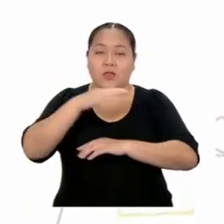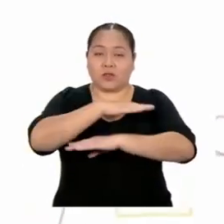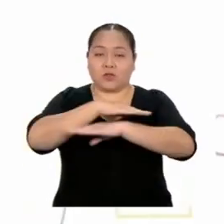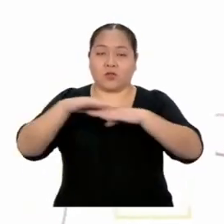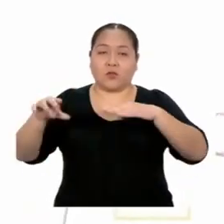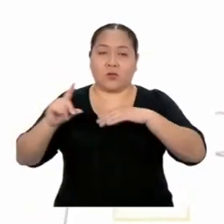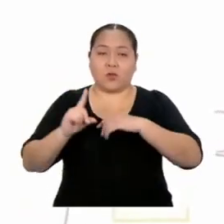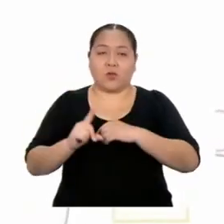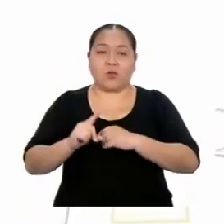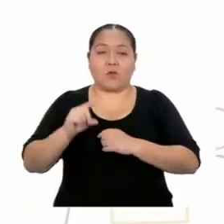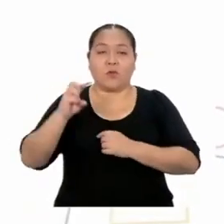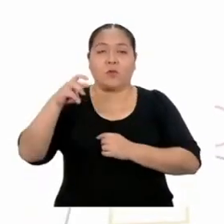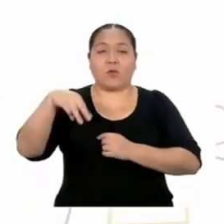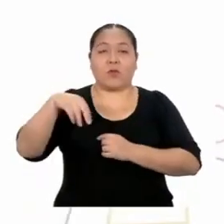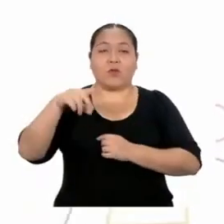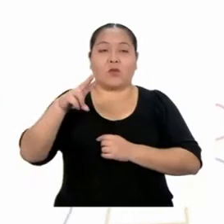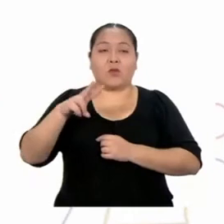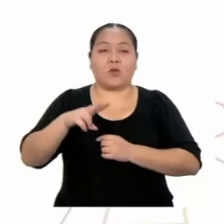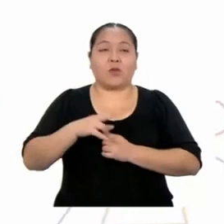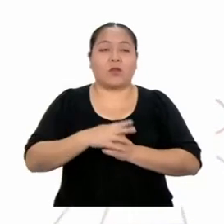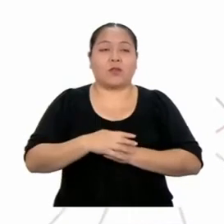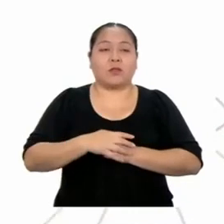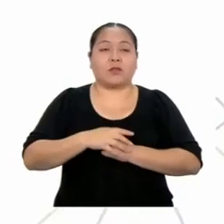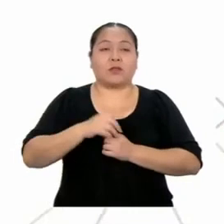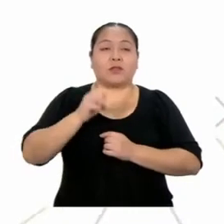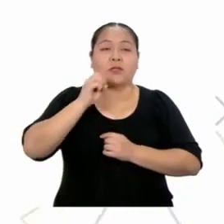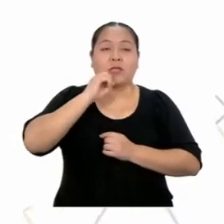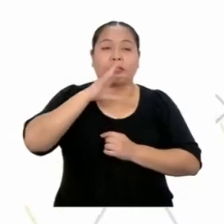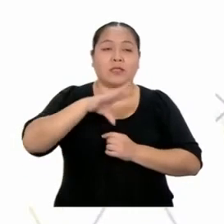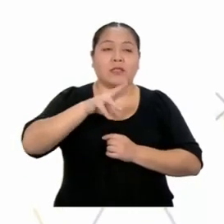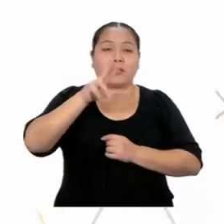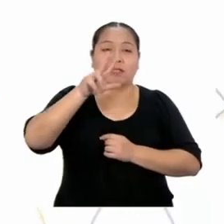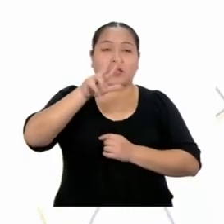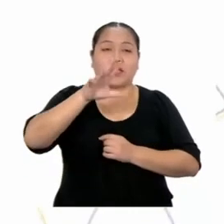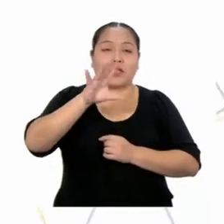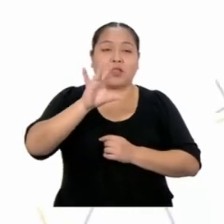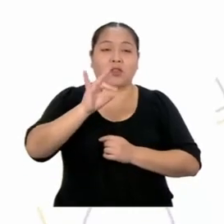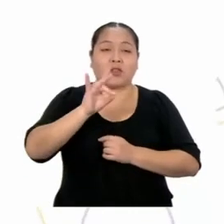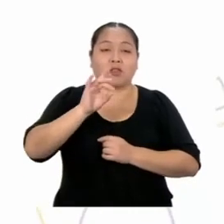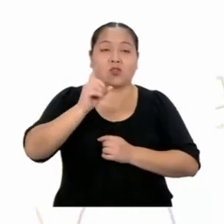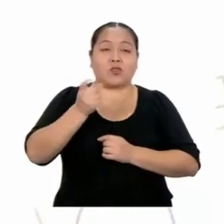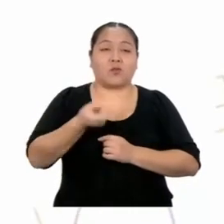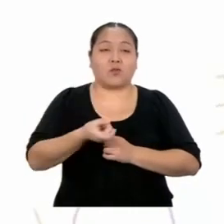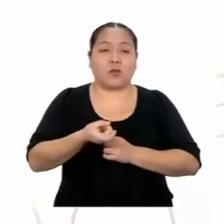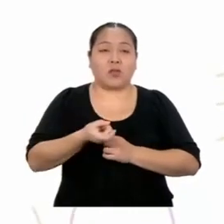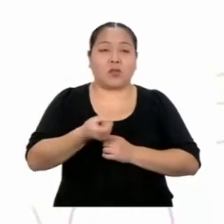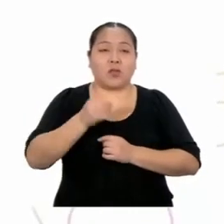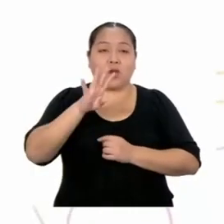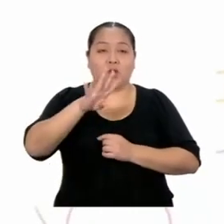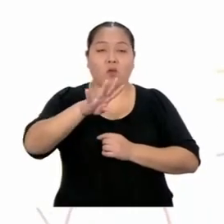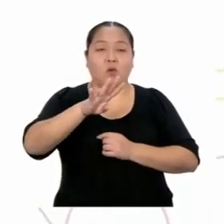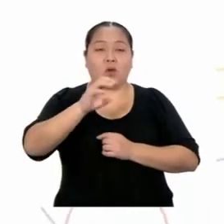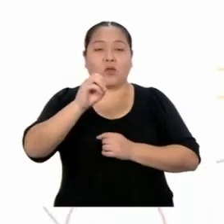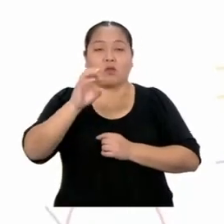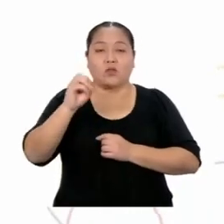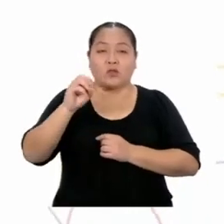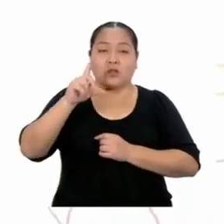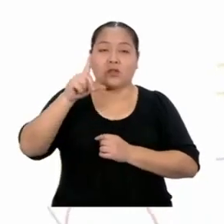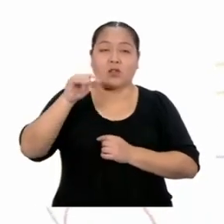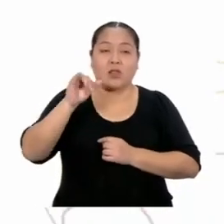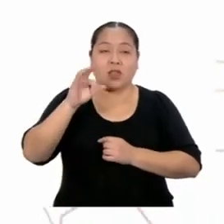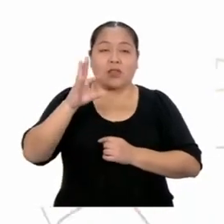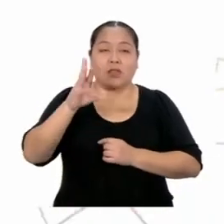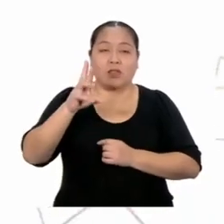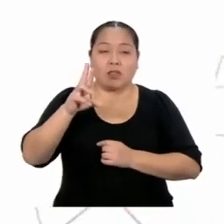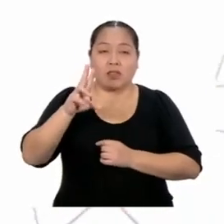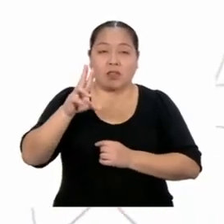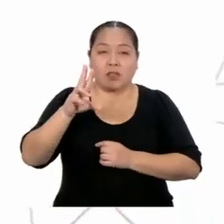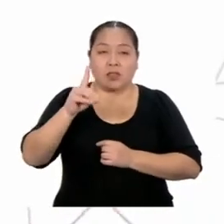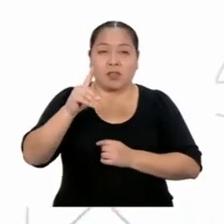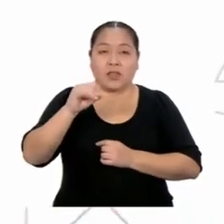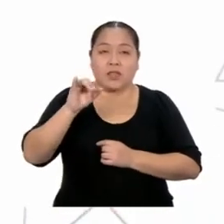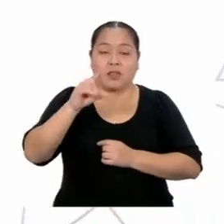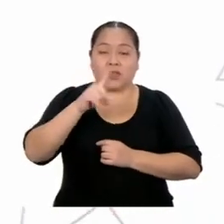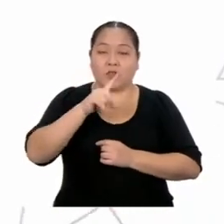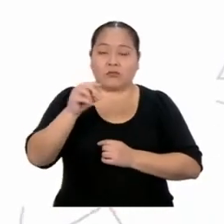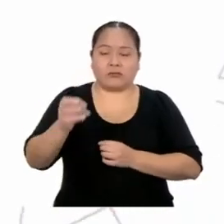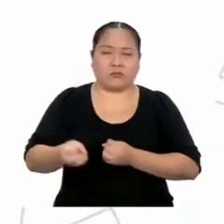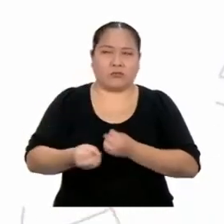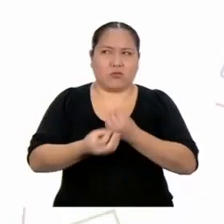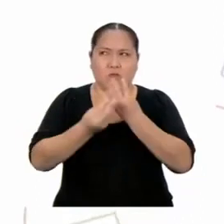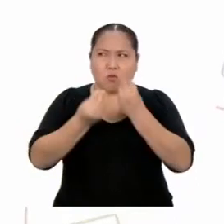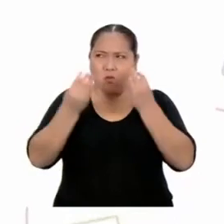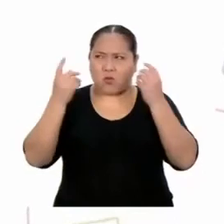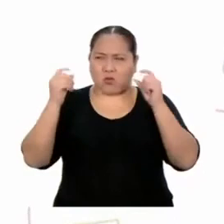que necesito... ¡38,400 ladrillos! ¡Wow! ¡Son un montón!